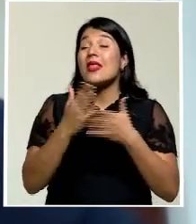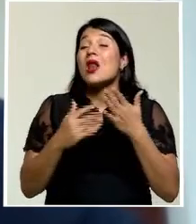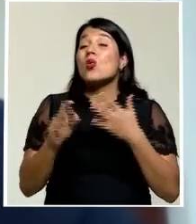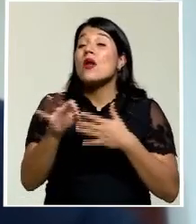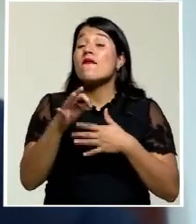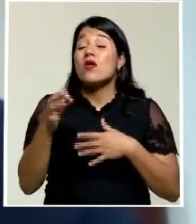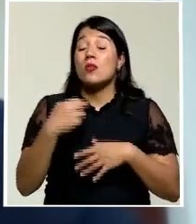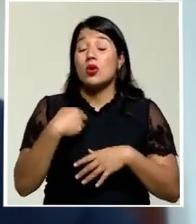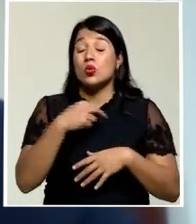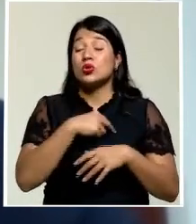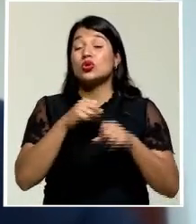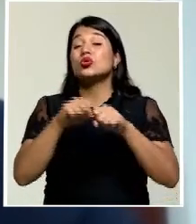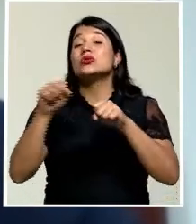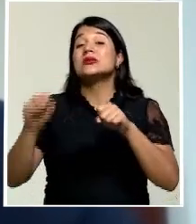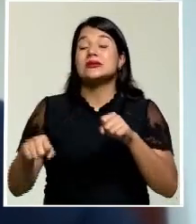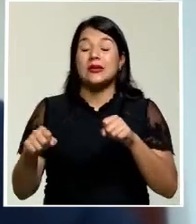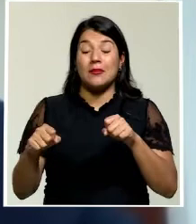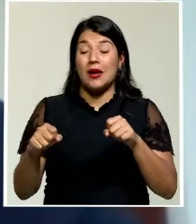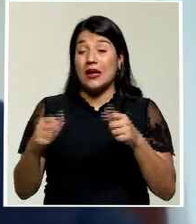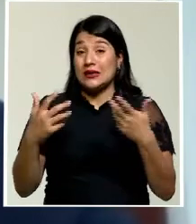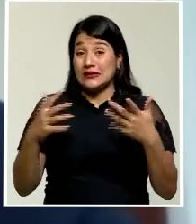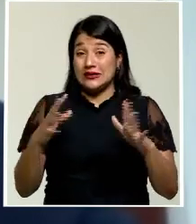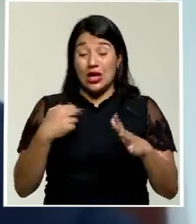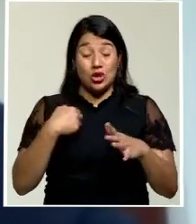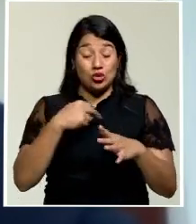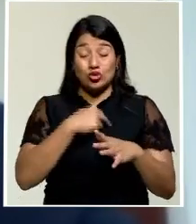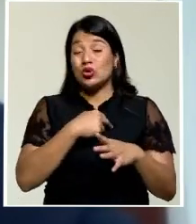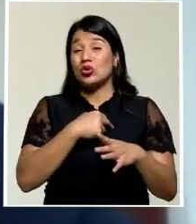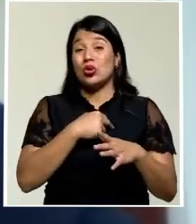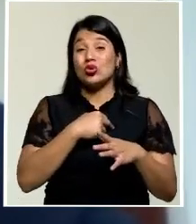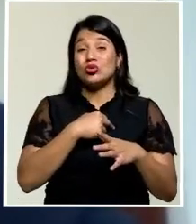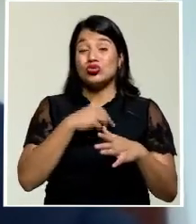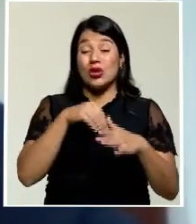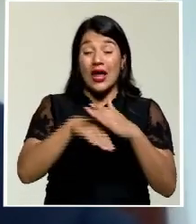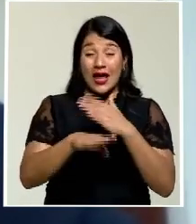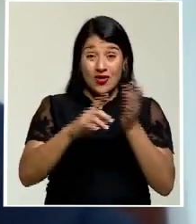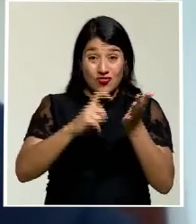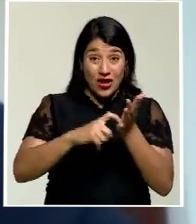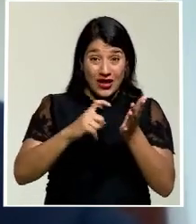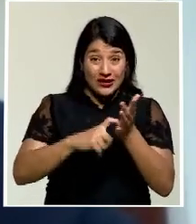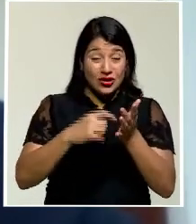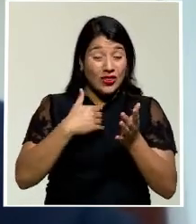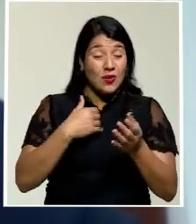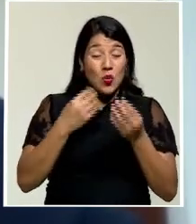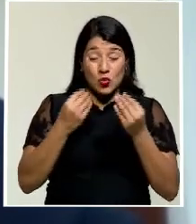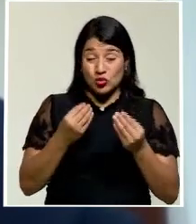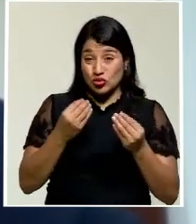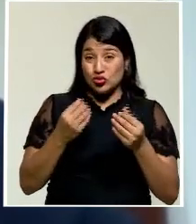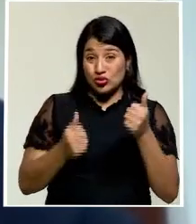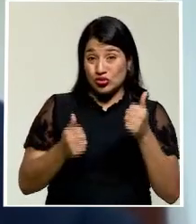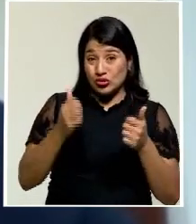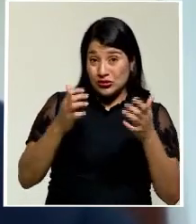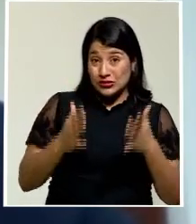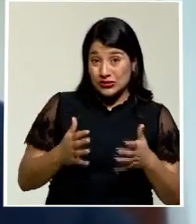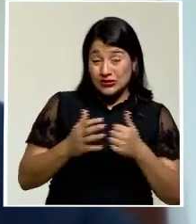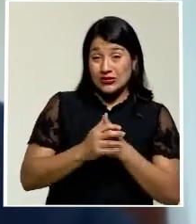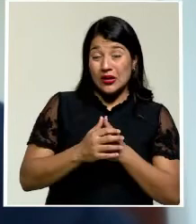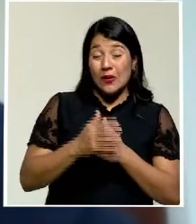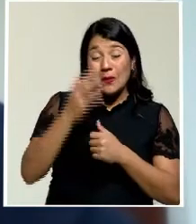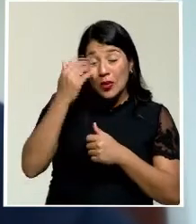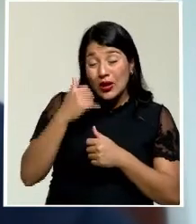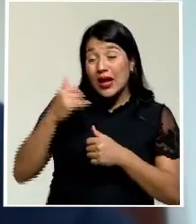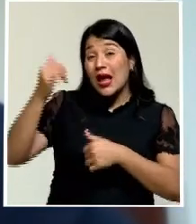sistema hoy por hoy, ya nosotros a nivel de registro, tenemos un sistema bastante robusto. ¿Por qué? Porque esas llamadas